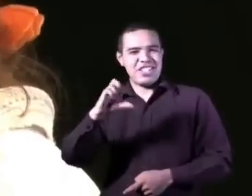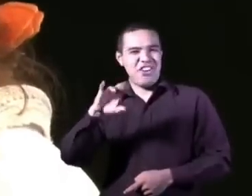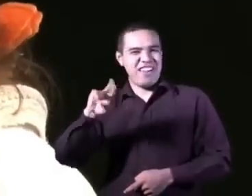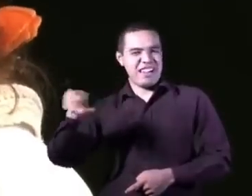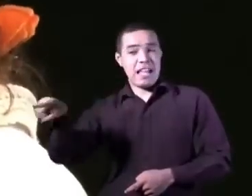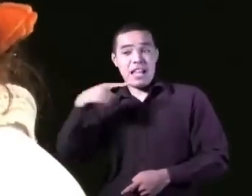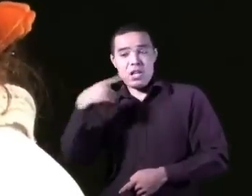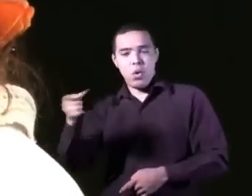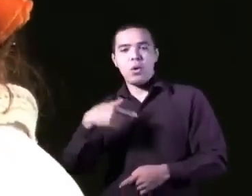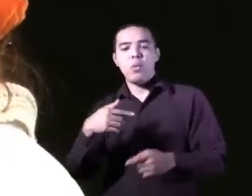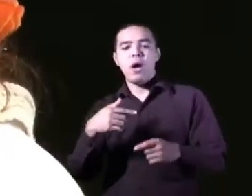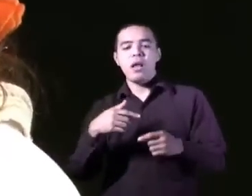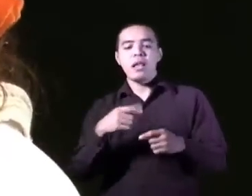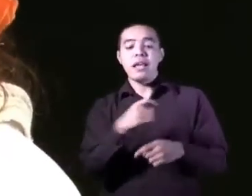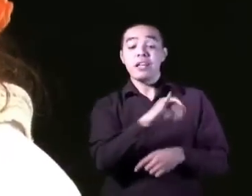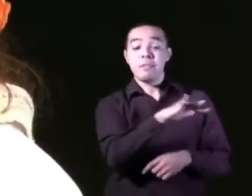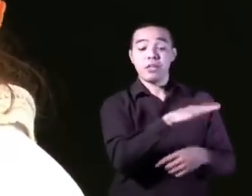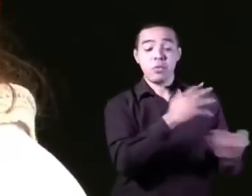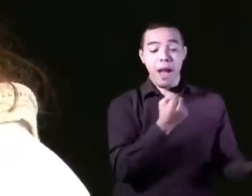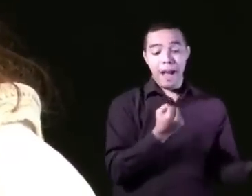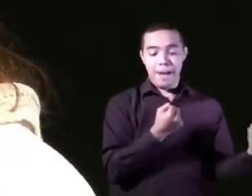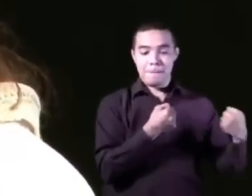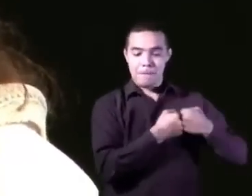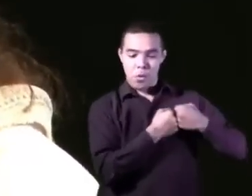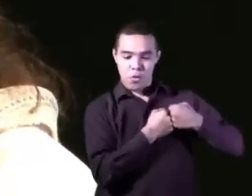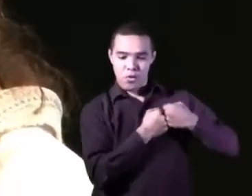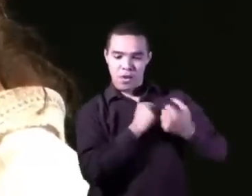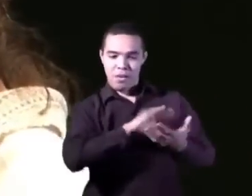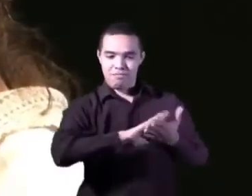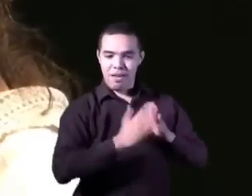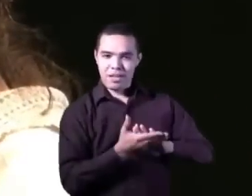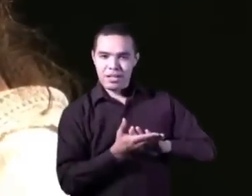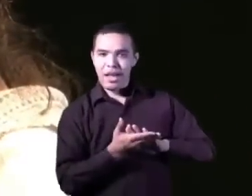Entonces eso quiere decir que usted sabía que era su par.